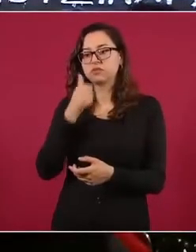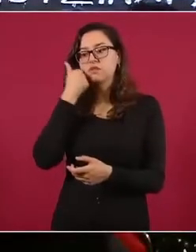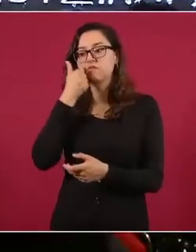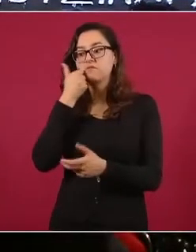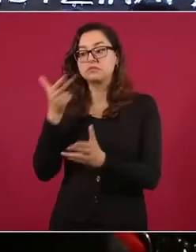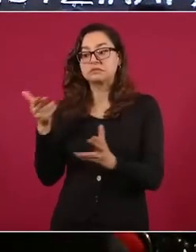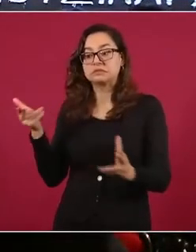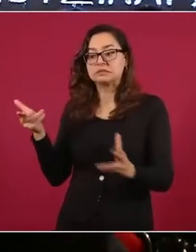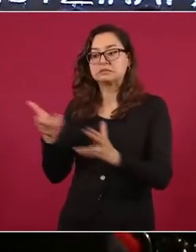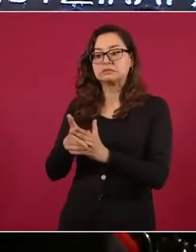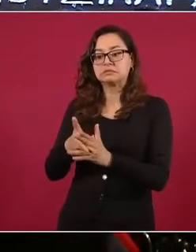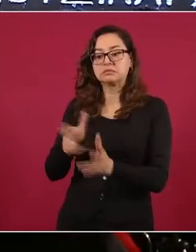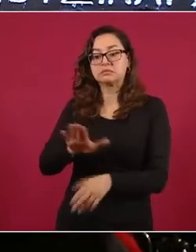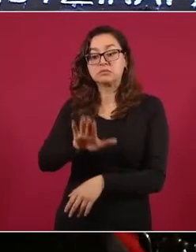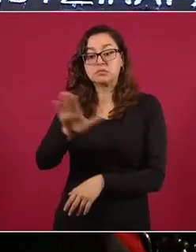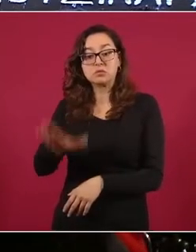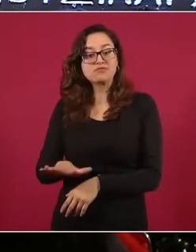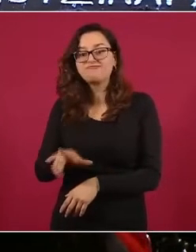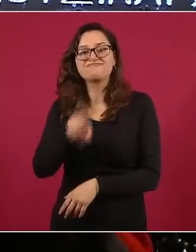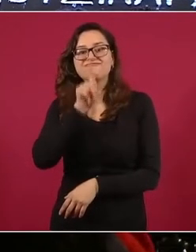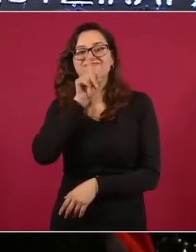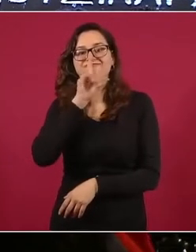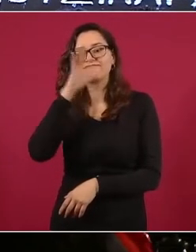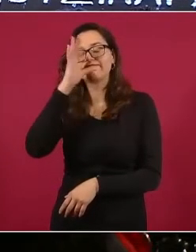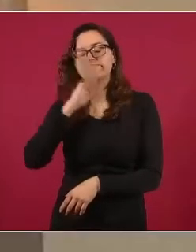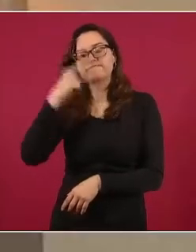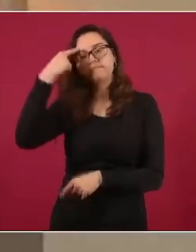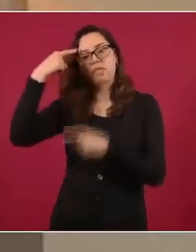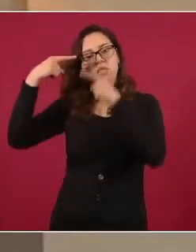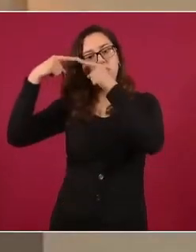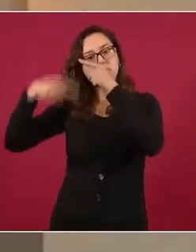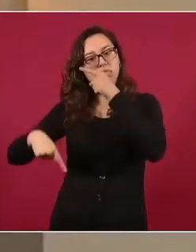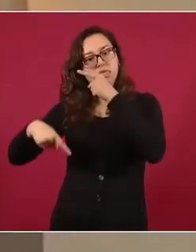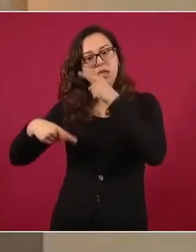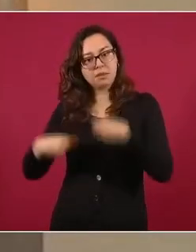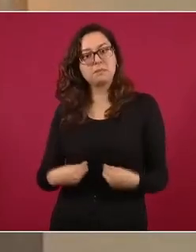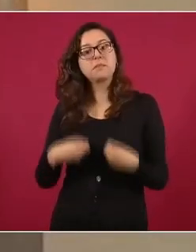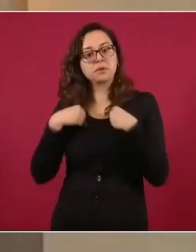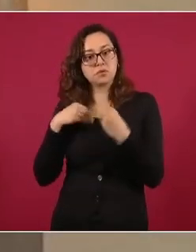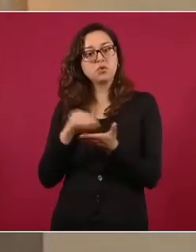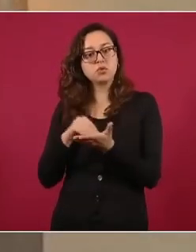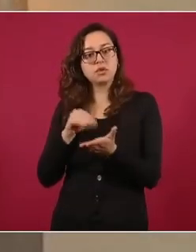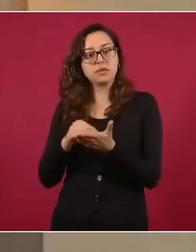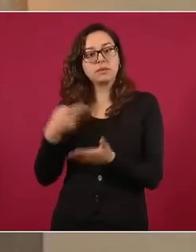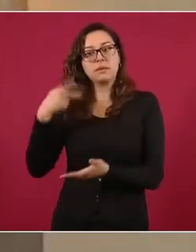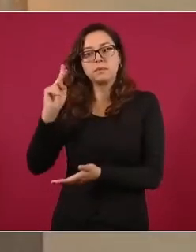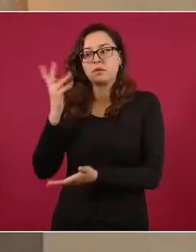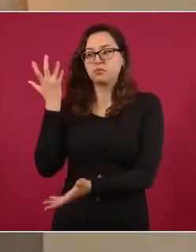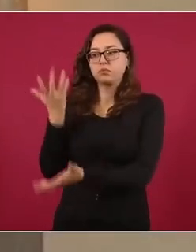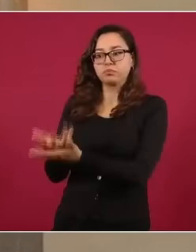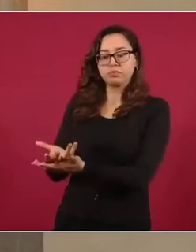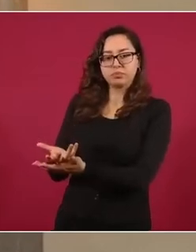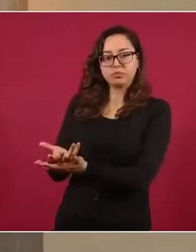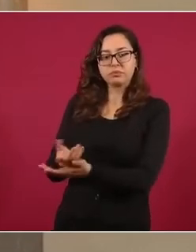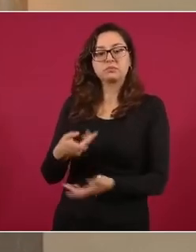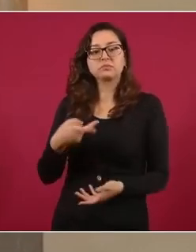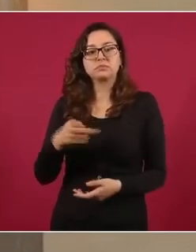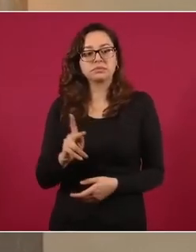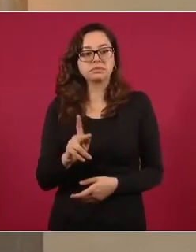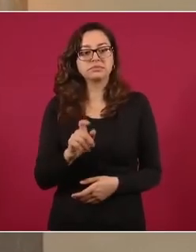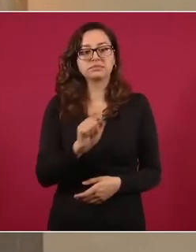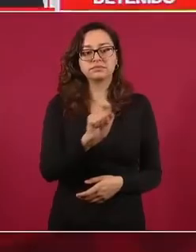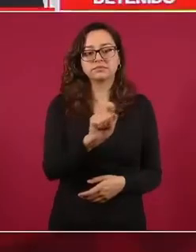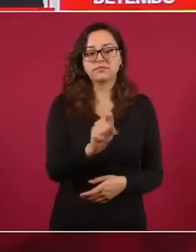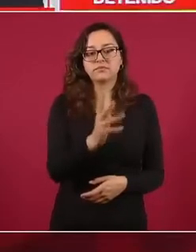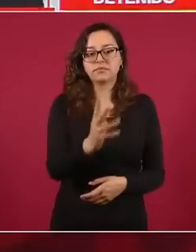juez Samuel Ventura dictó sentencia absolutoria. No obstante ello, al tener otros